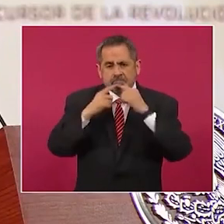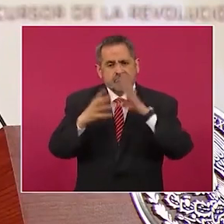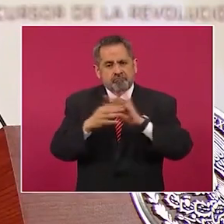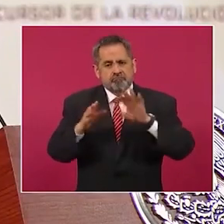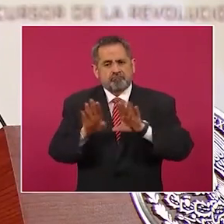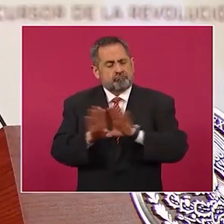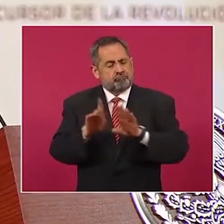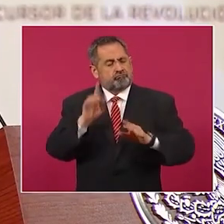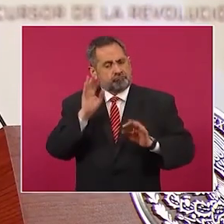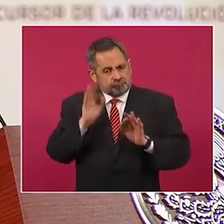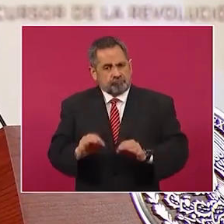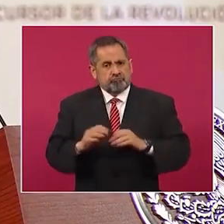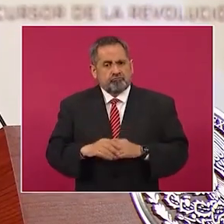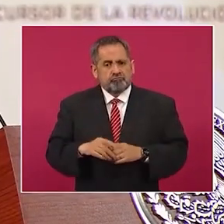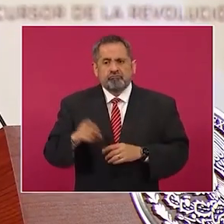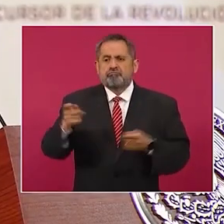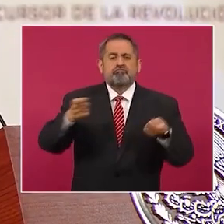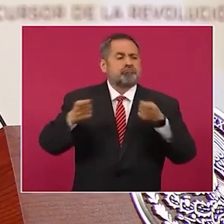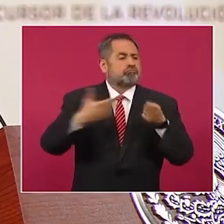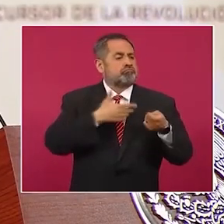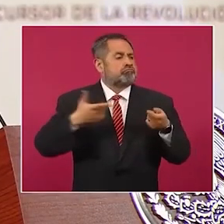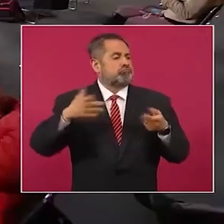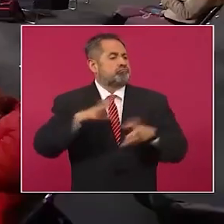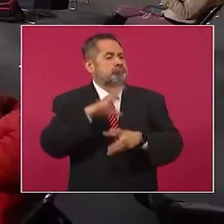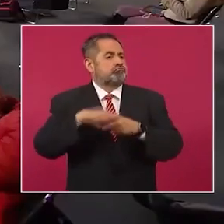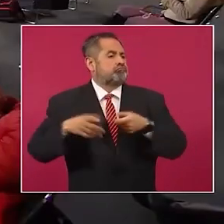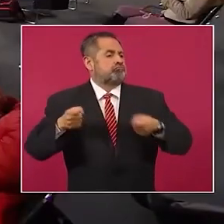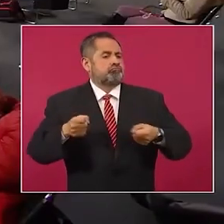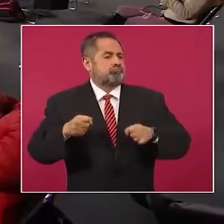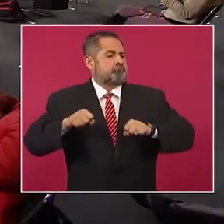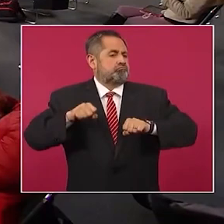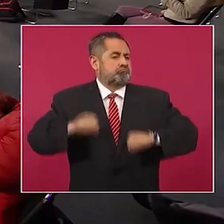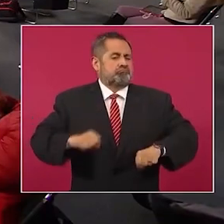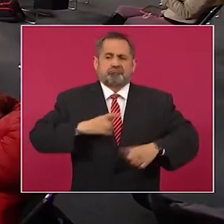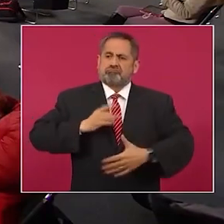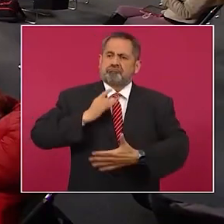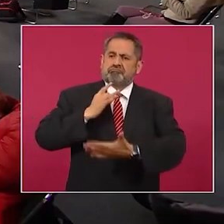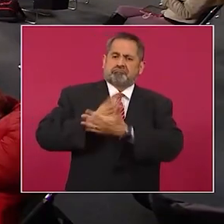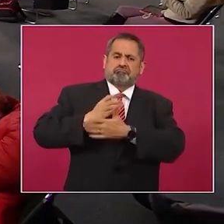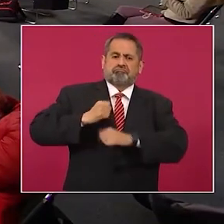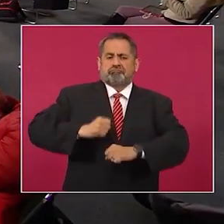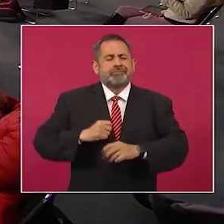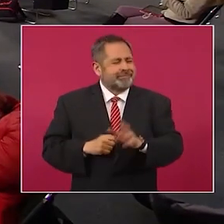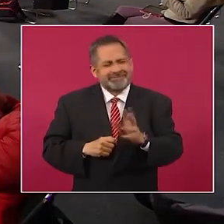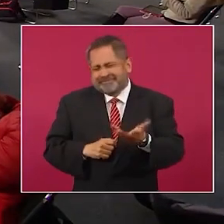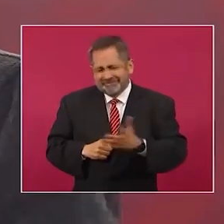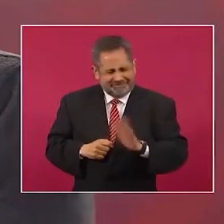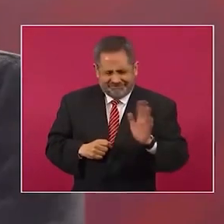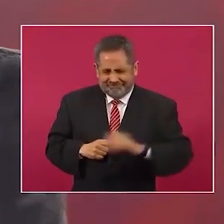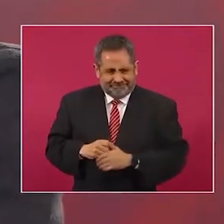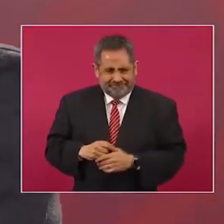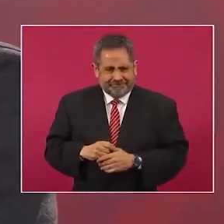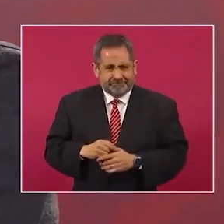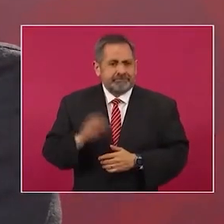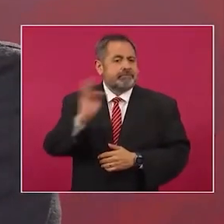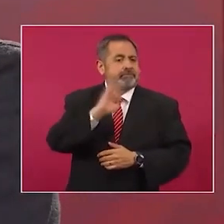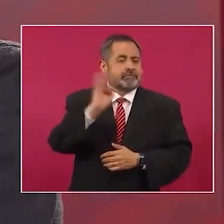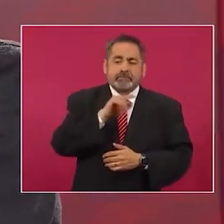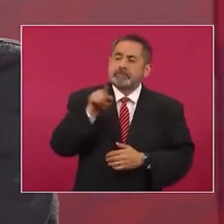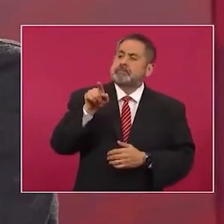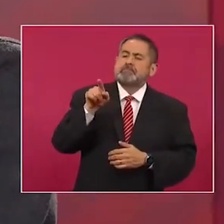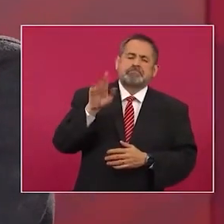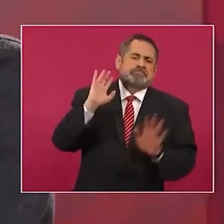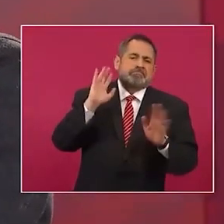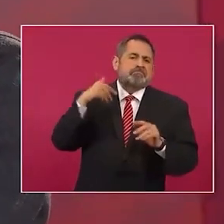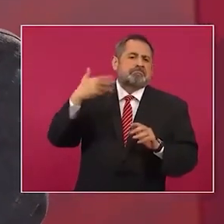el poder presidencial, que nadie se sienta absoluto, que si un presidente